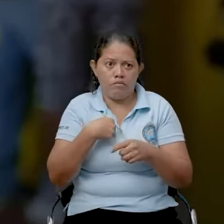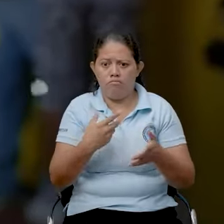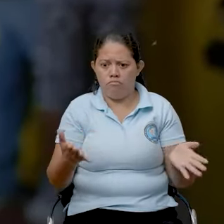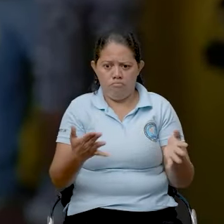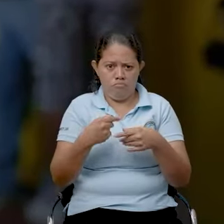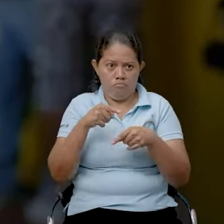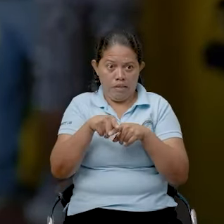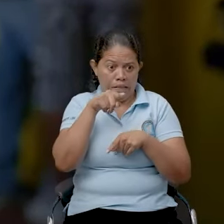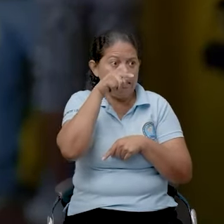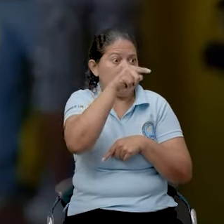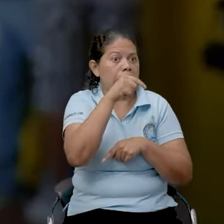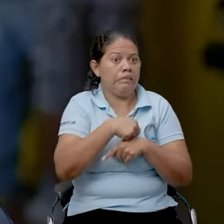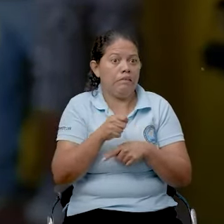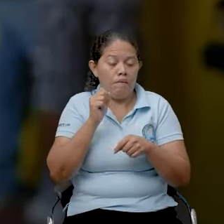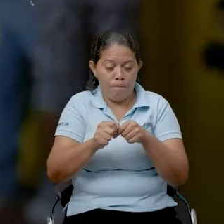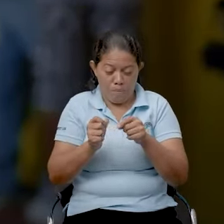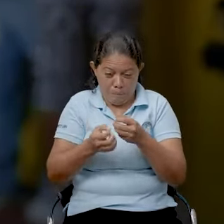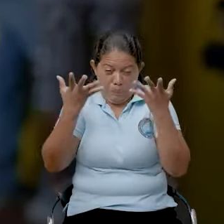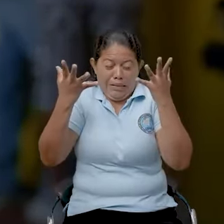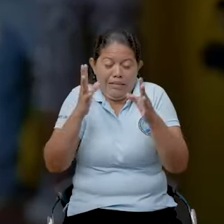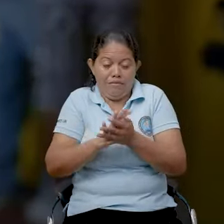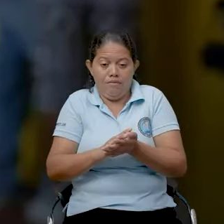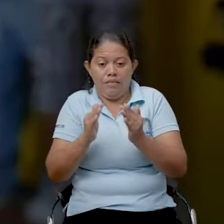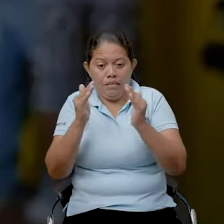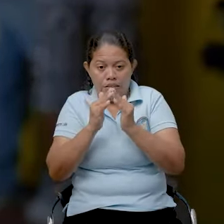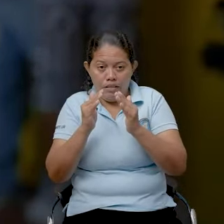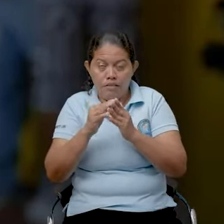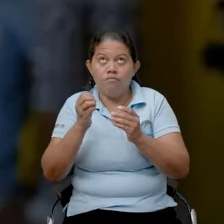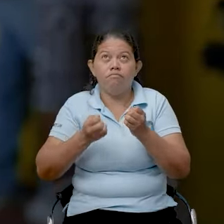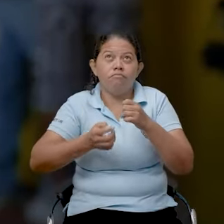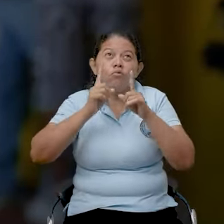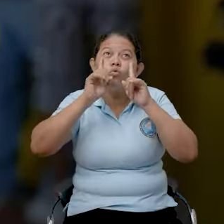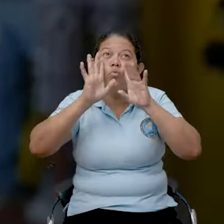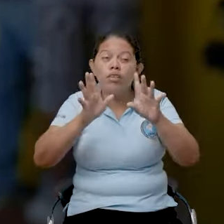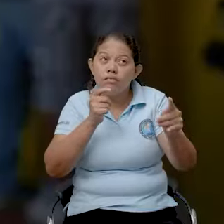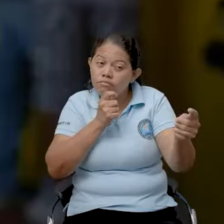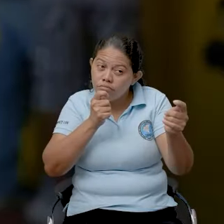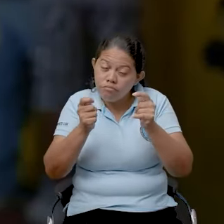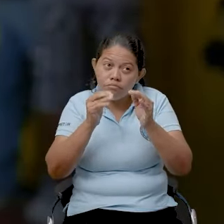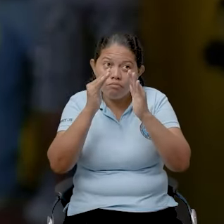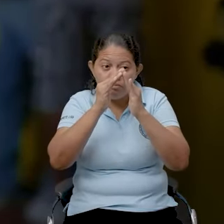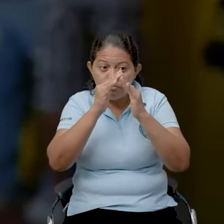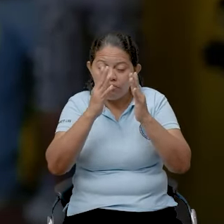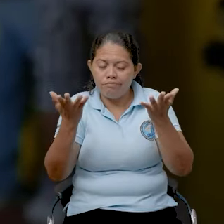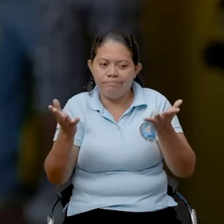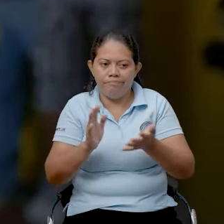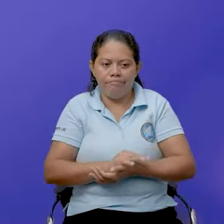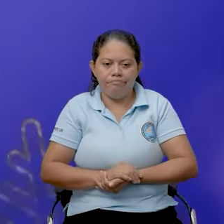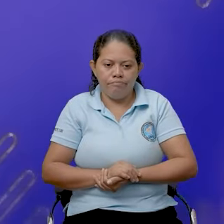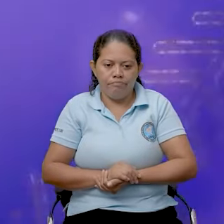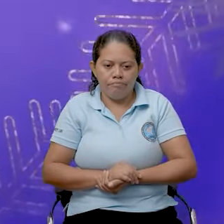la pólvora, pero el cohete cae en una vivienda que nada tiene que ver y se le quemó la vivienda. Entonces, todos tenemos que estar alerta en este tema.